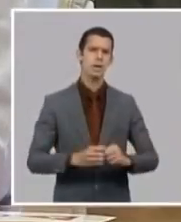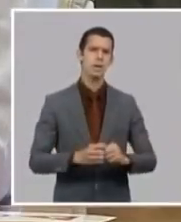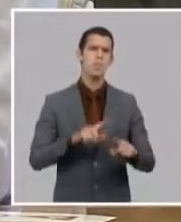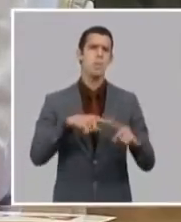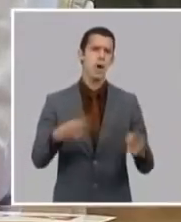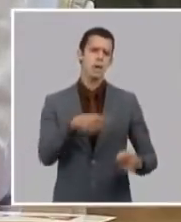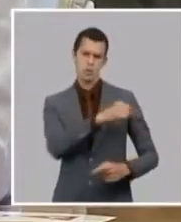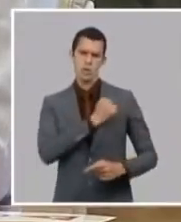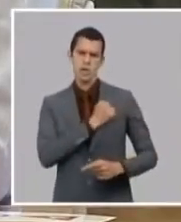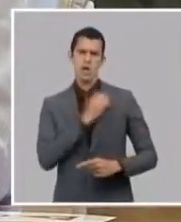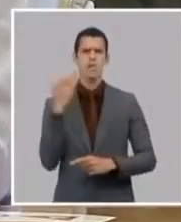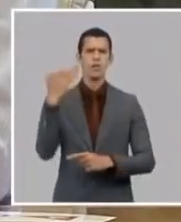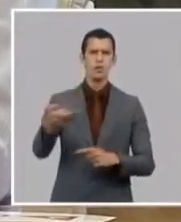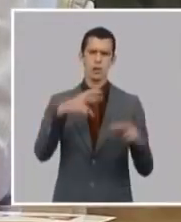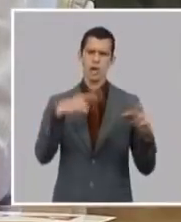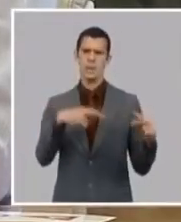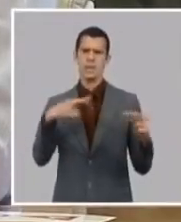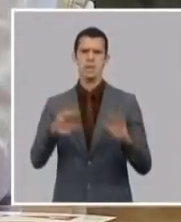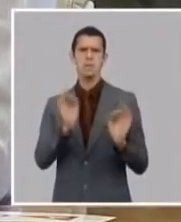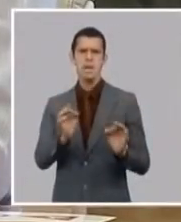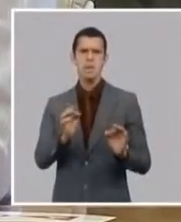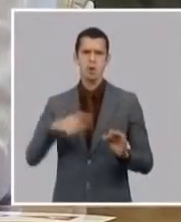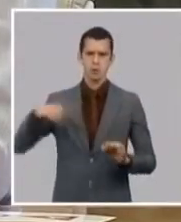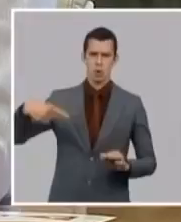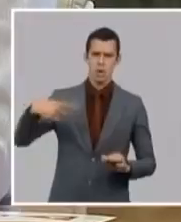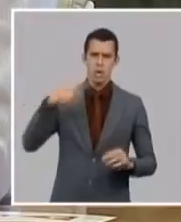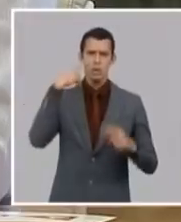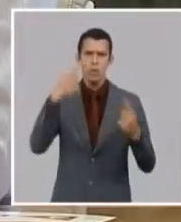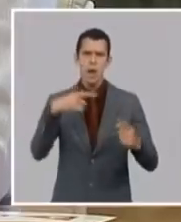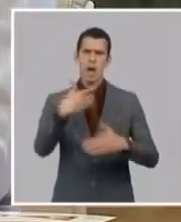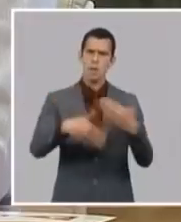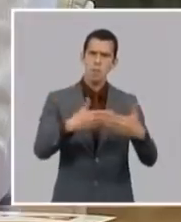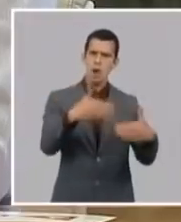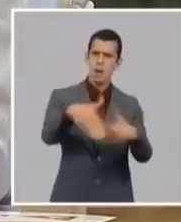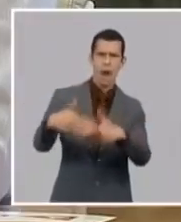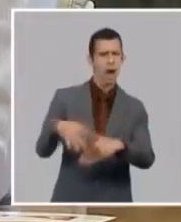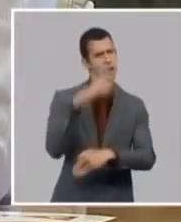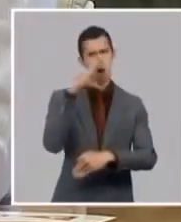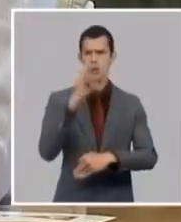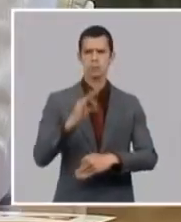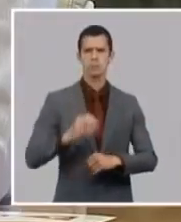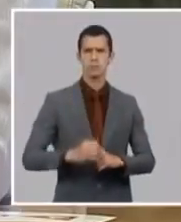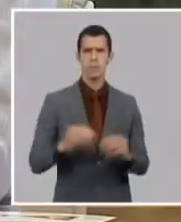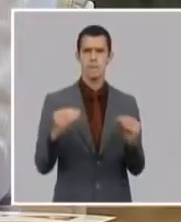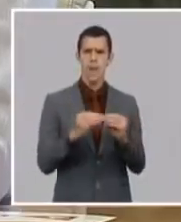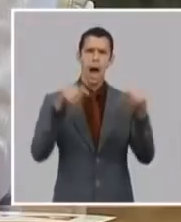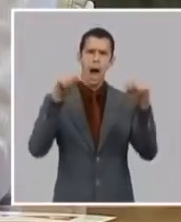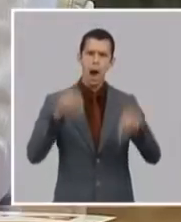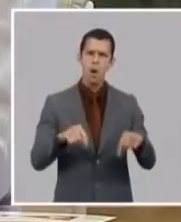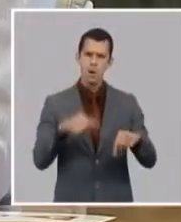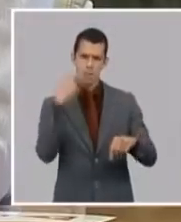para poder transformar situación bueno los disturbios yo diría que han participado